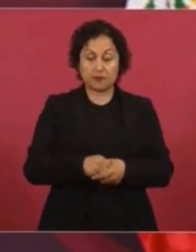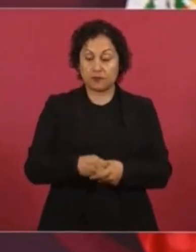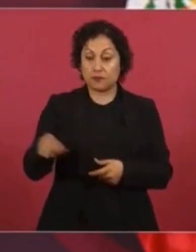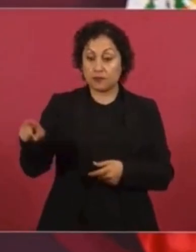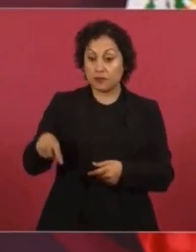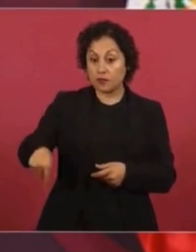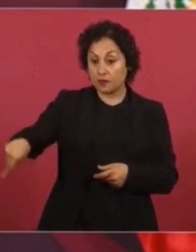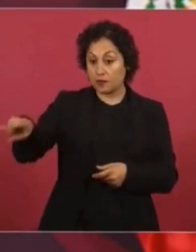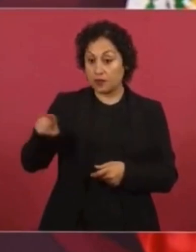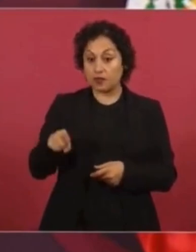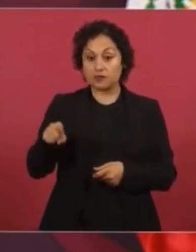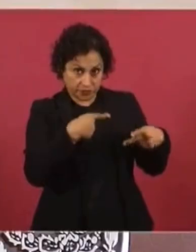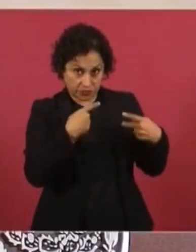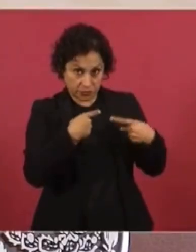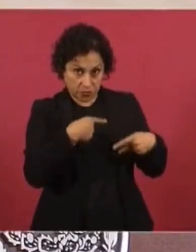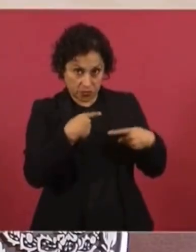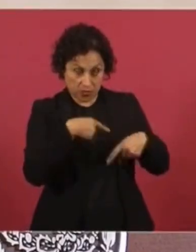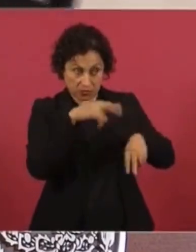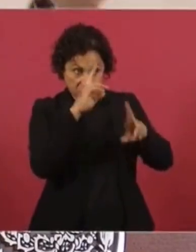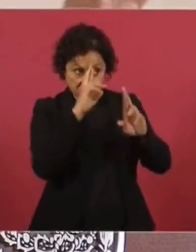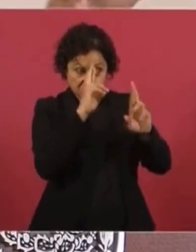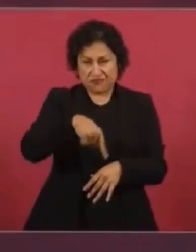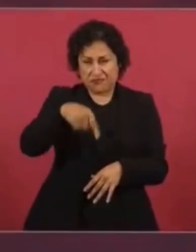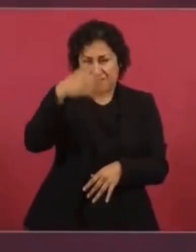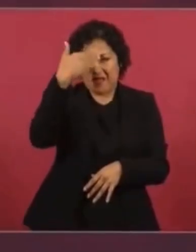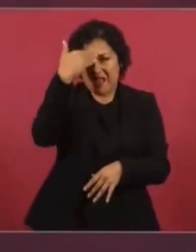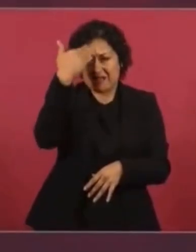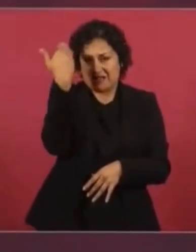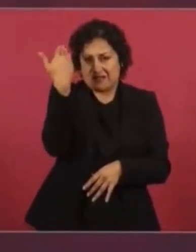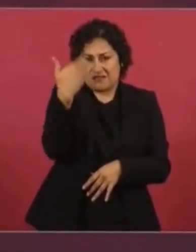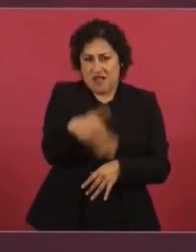amor ni respeto al pueblo, eso y aquí se sabe.